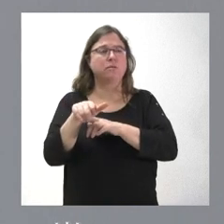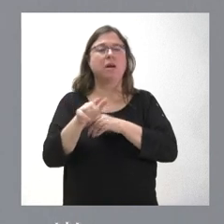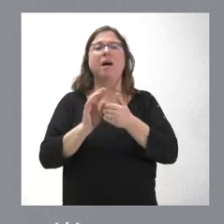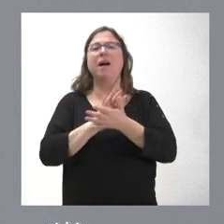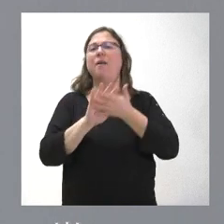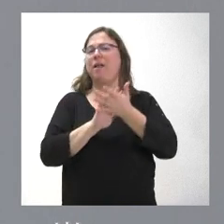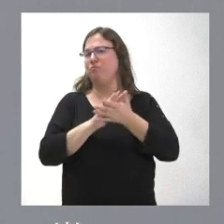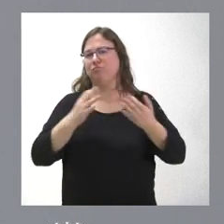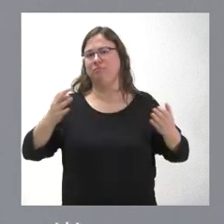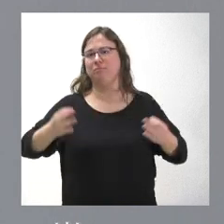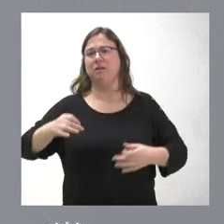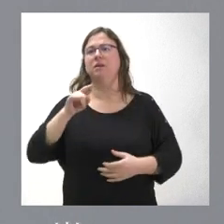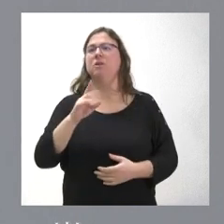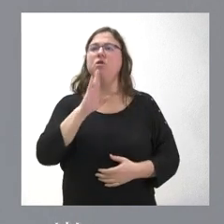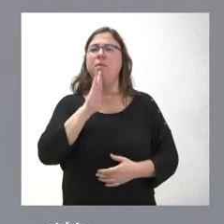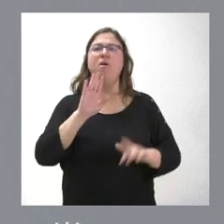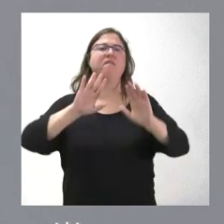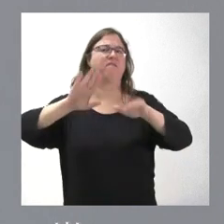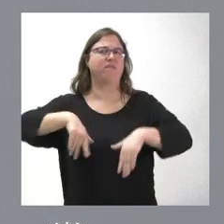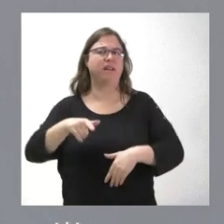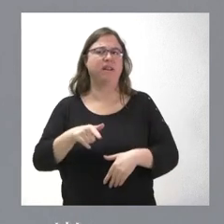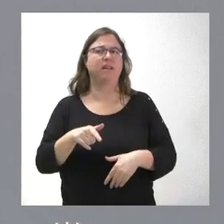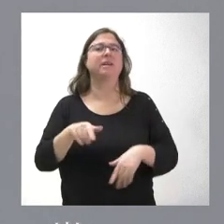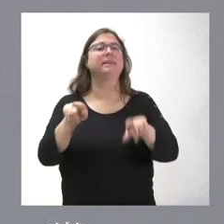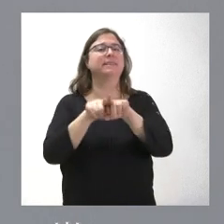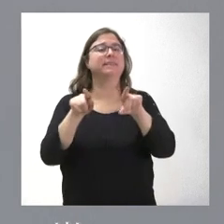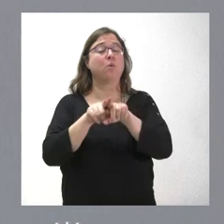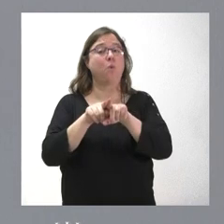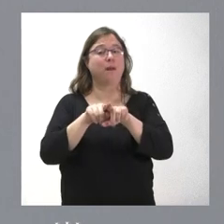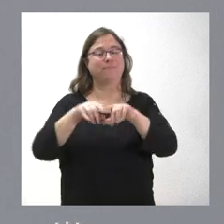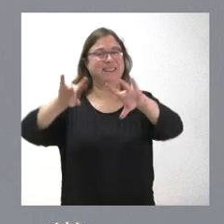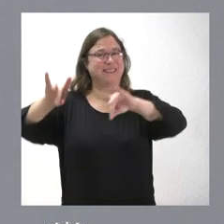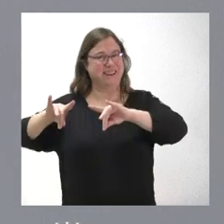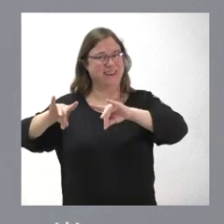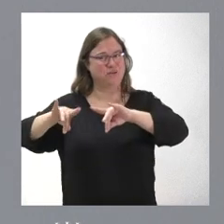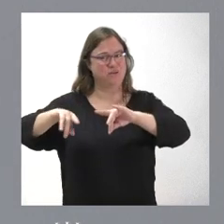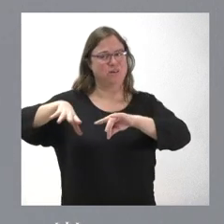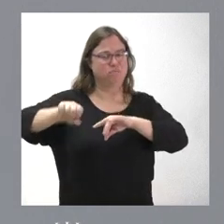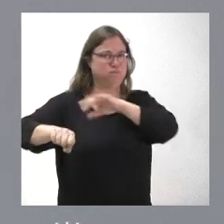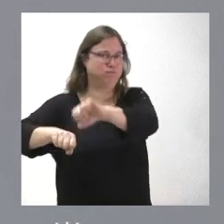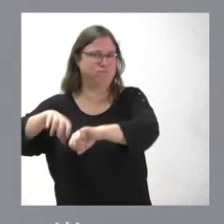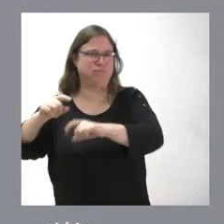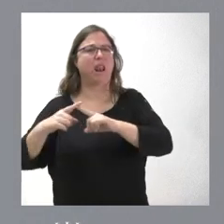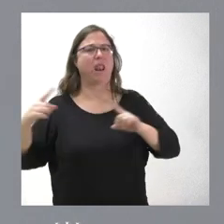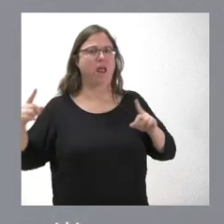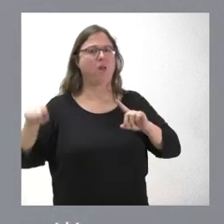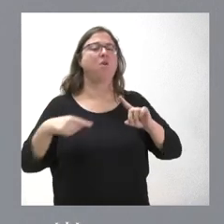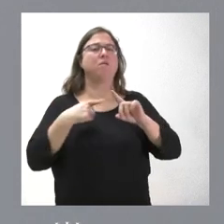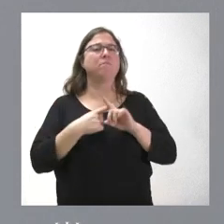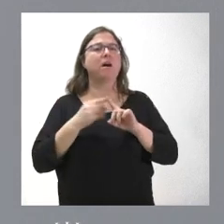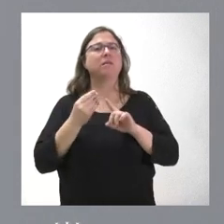hablando es que se estalla en la fase final tanto de las expropiaciones, que siempre es un proceso un poco largo, como de la